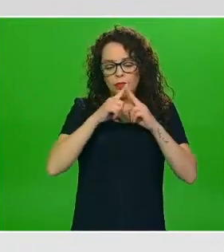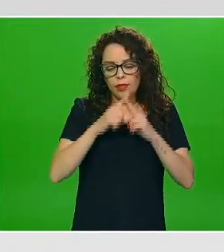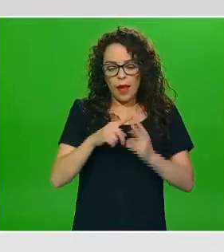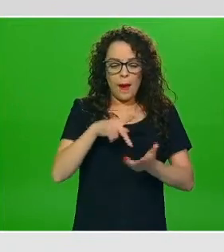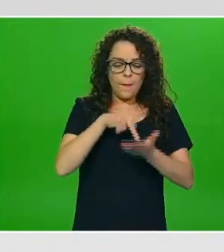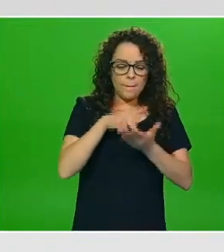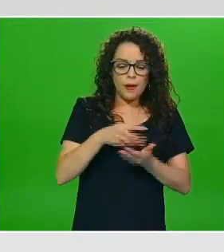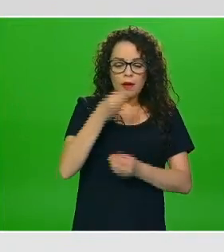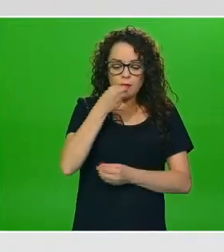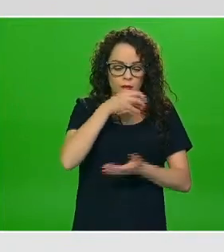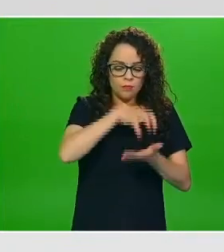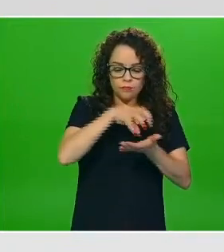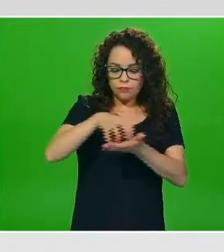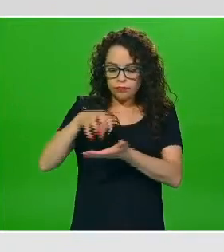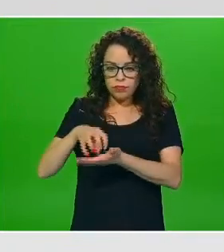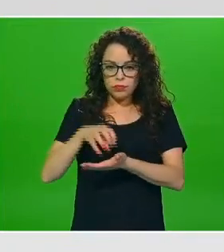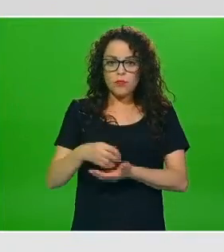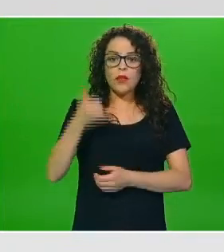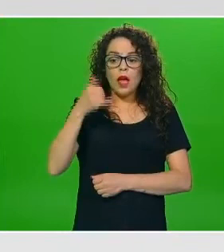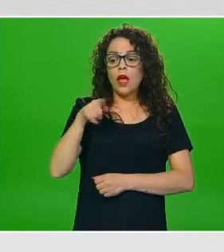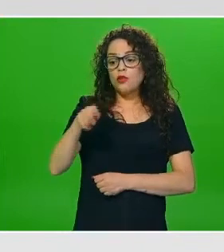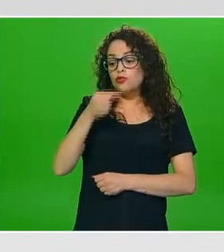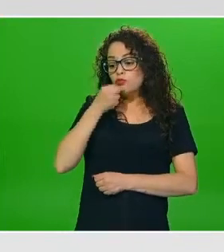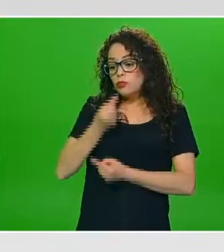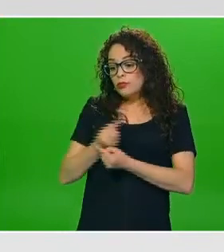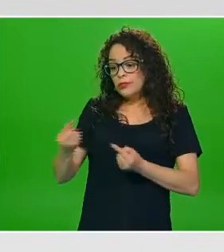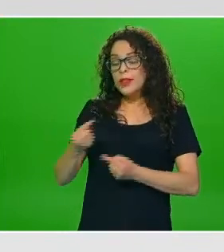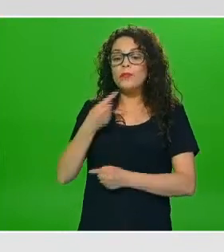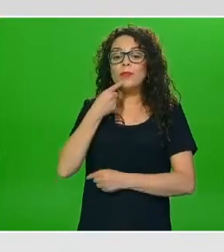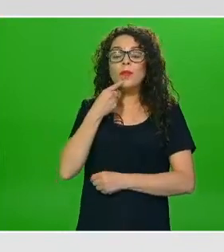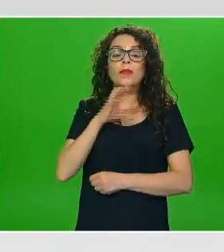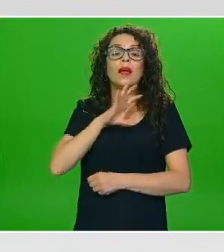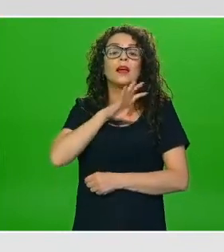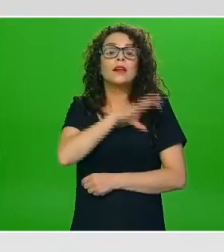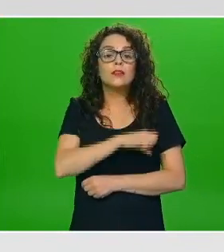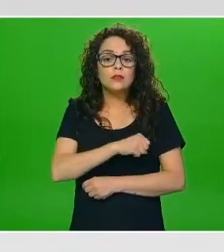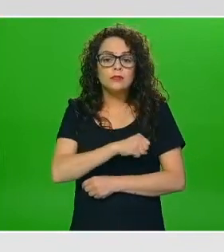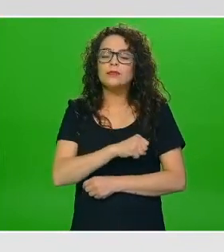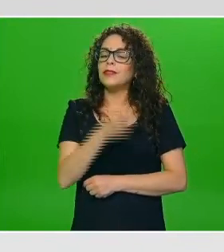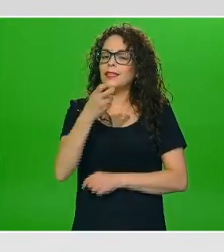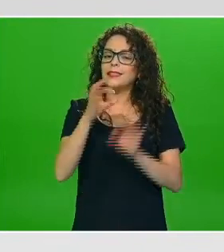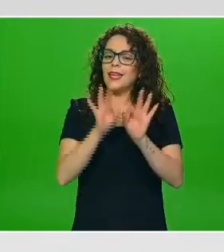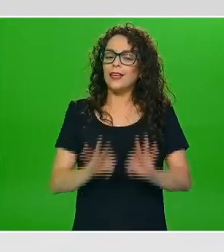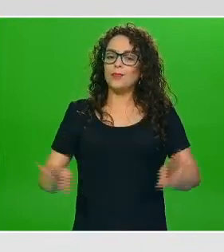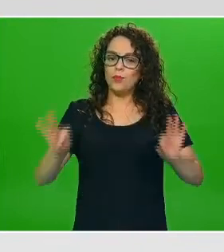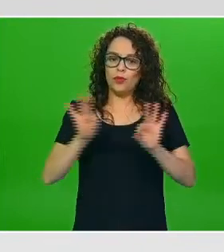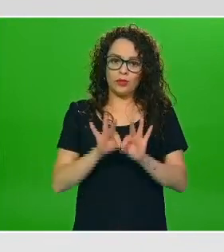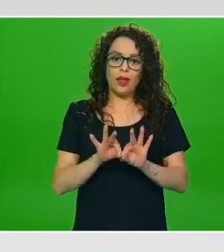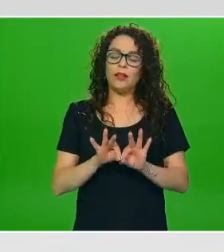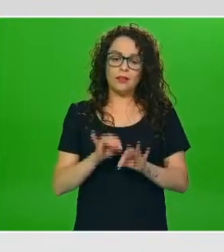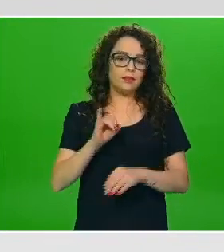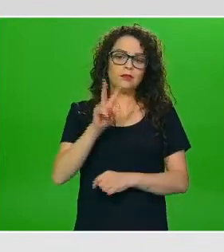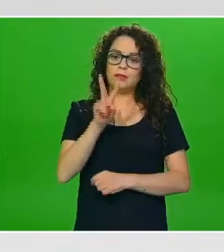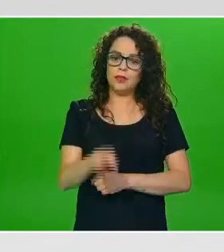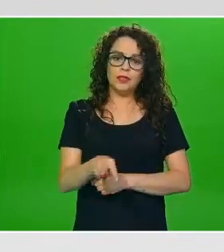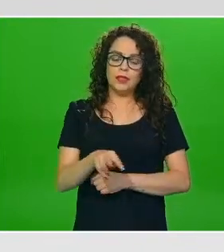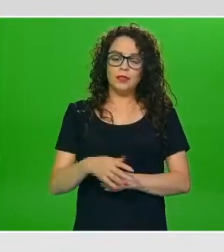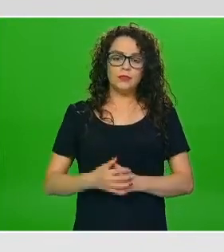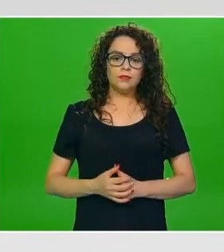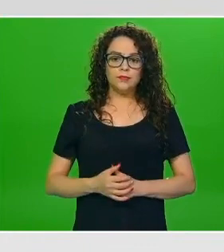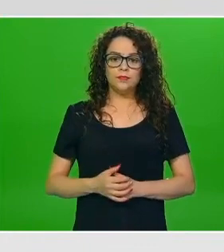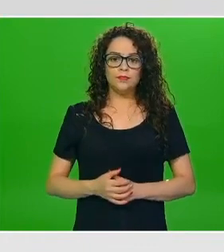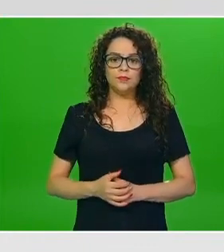hablar de las preferencias los gustos porque en definitiva es algo importante ¿no? si un niño